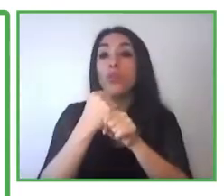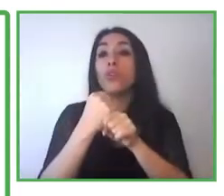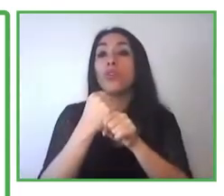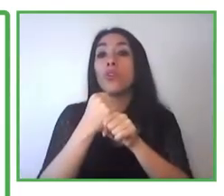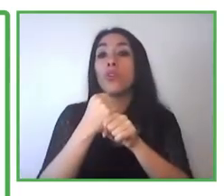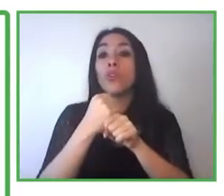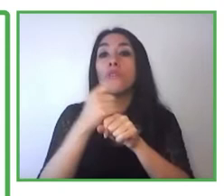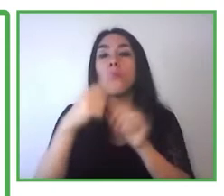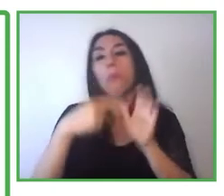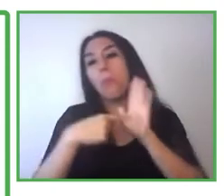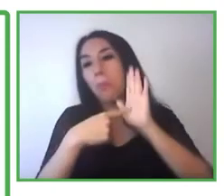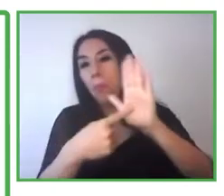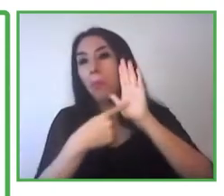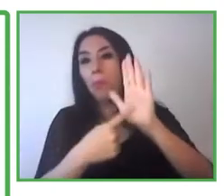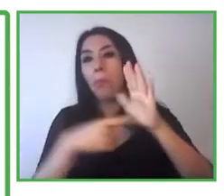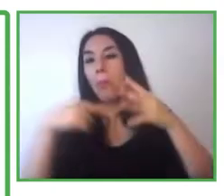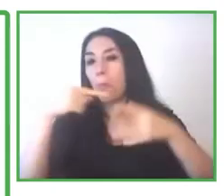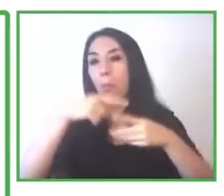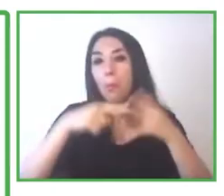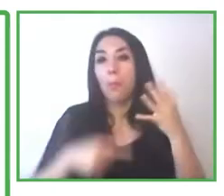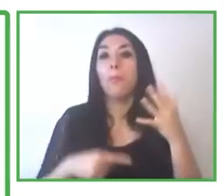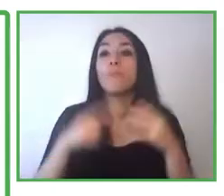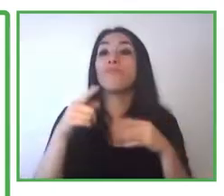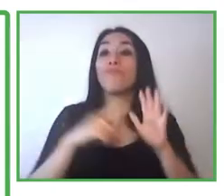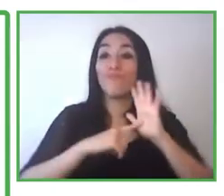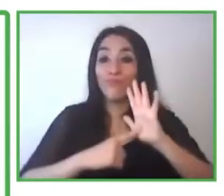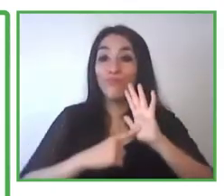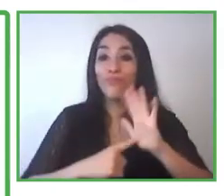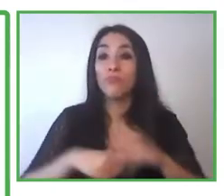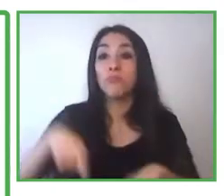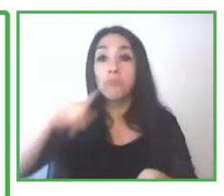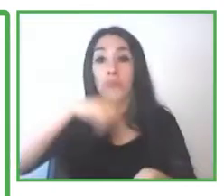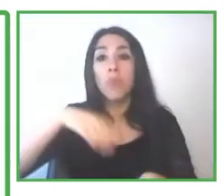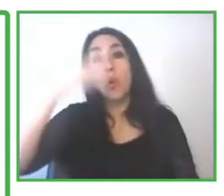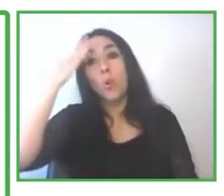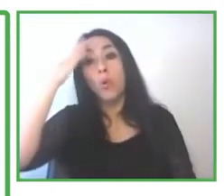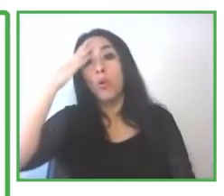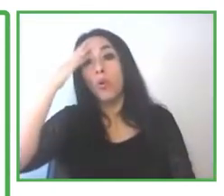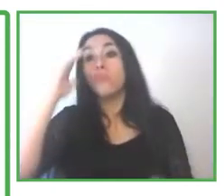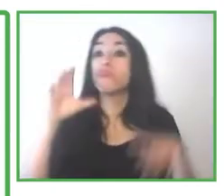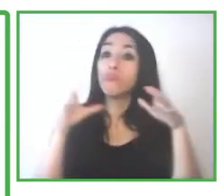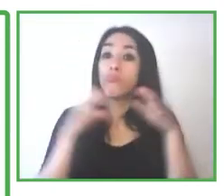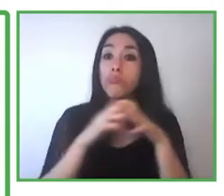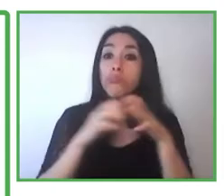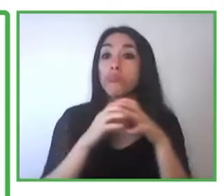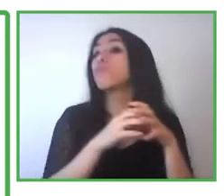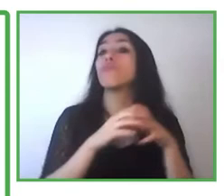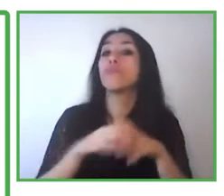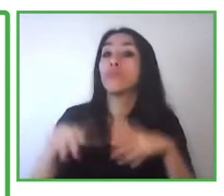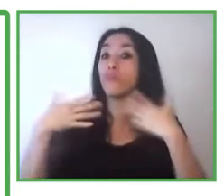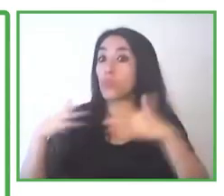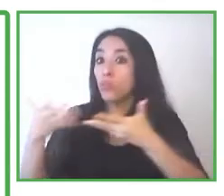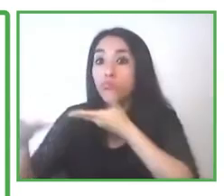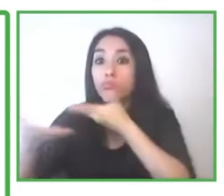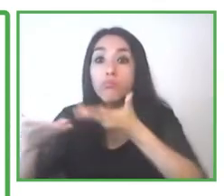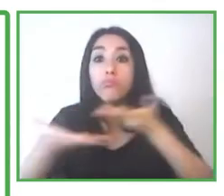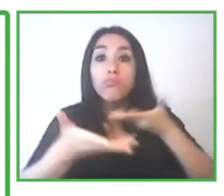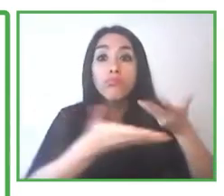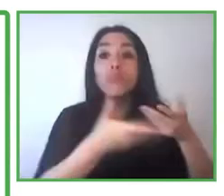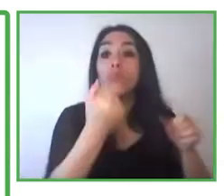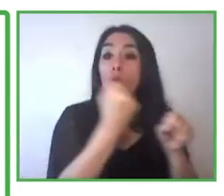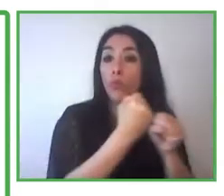Estamos convencidos de que al combinar las fortalezas de Ciro Project, Impact Transfer y Fundación Descúbreme,